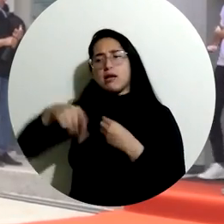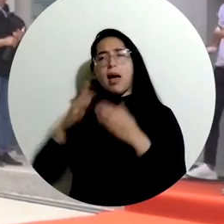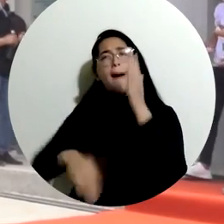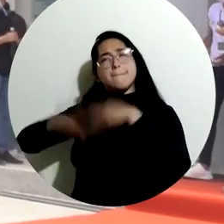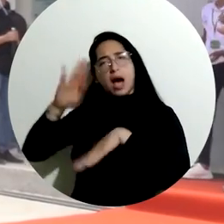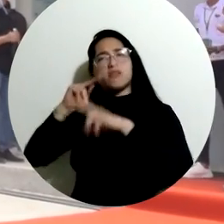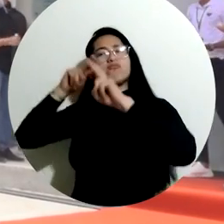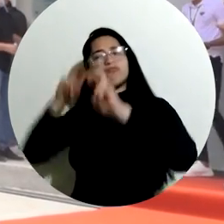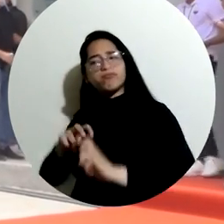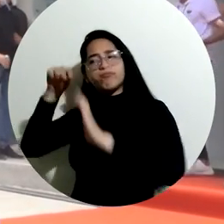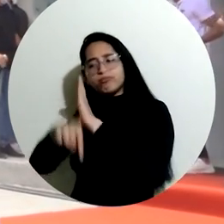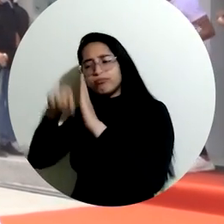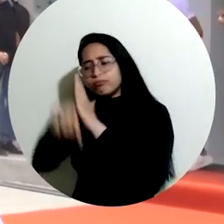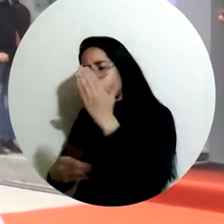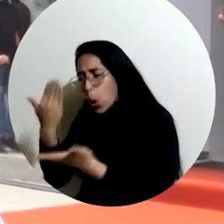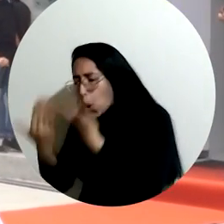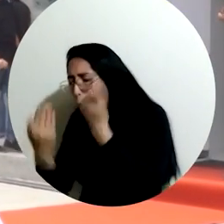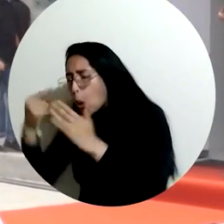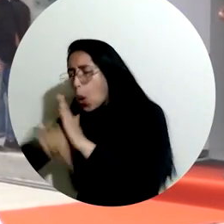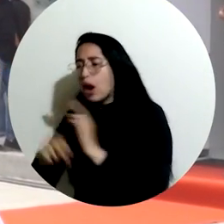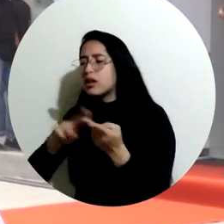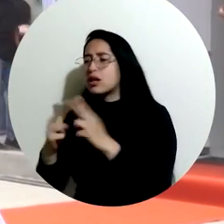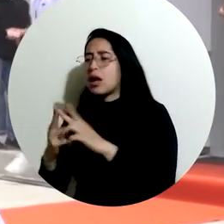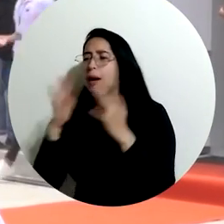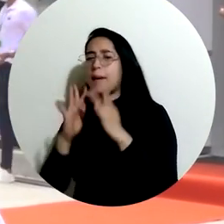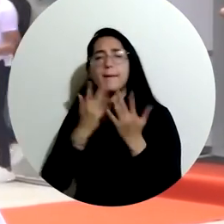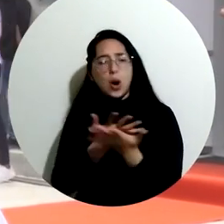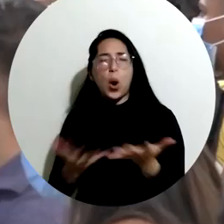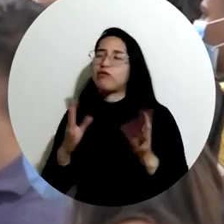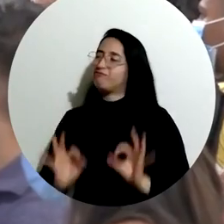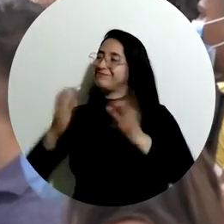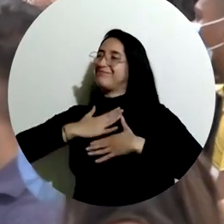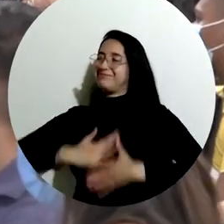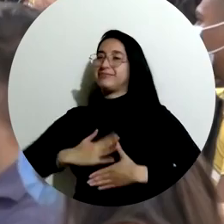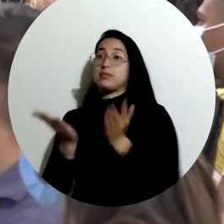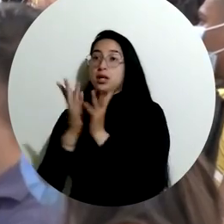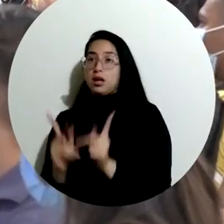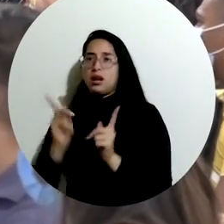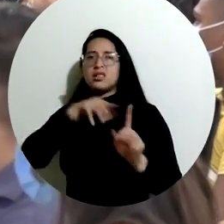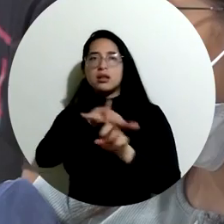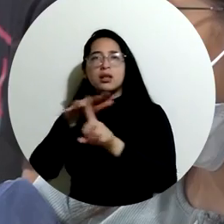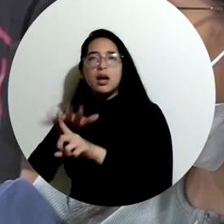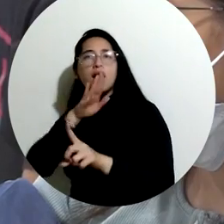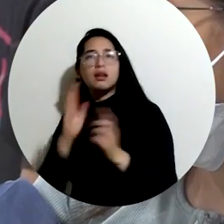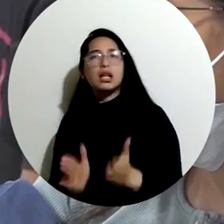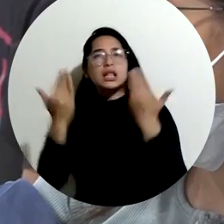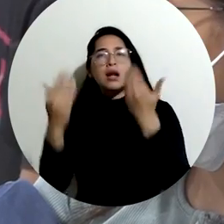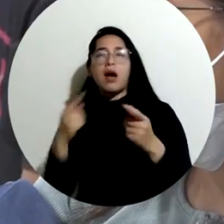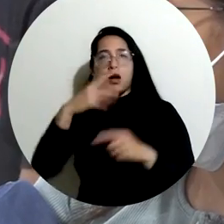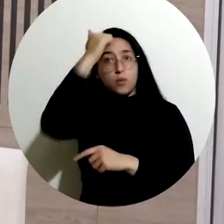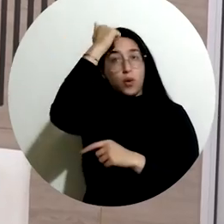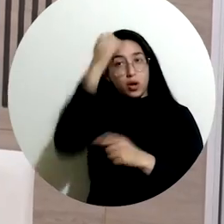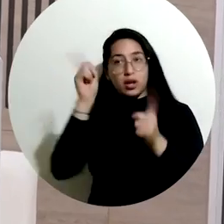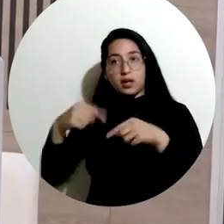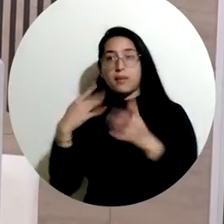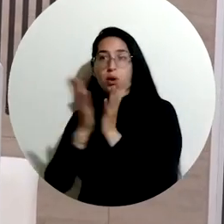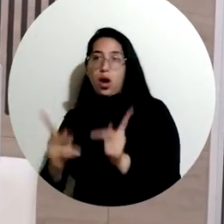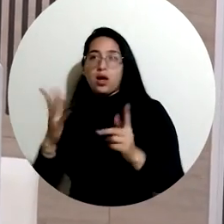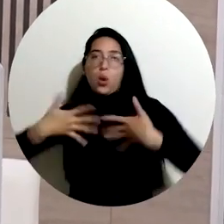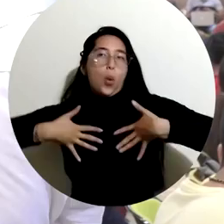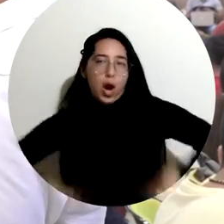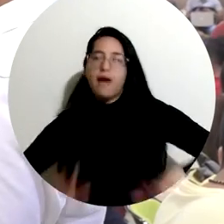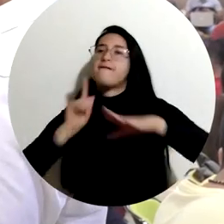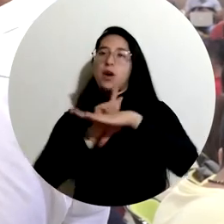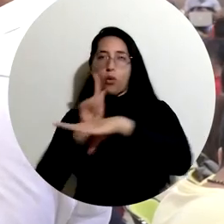investigación y podamos trabajar en mejores condiciones con los estudiantes. Esto beneficiará a estudiantes, docentes e investigadores de distintos